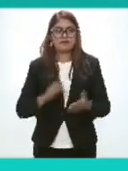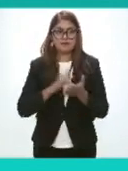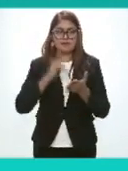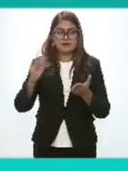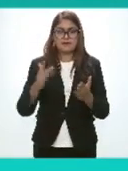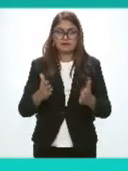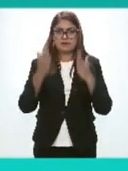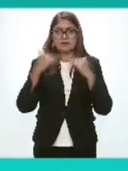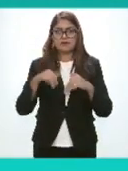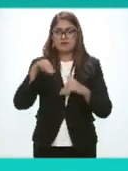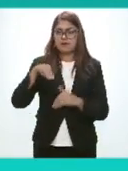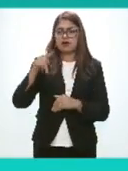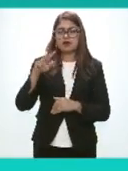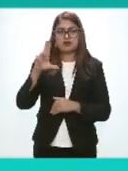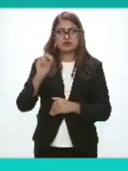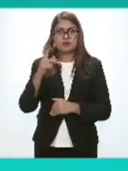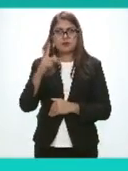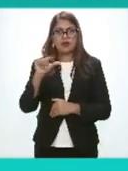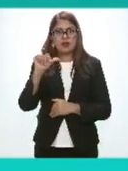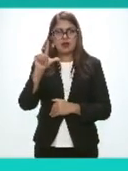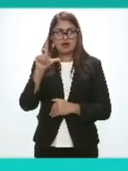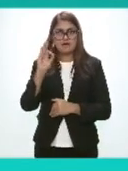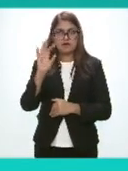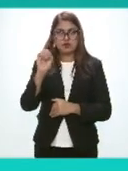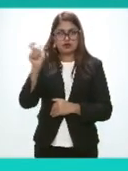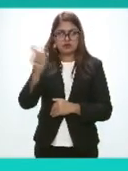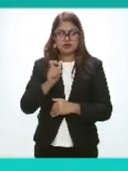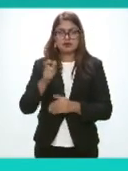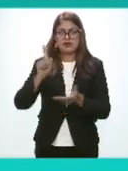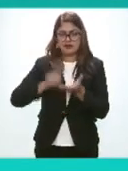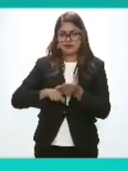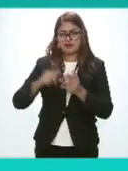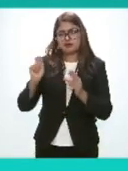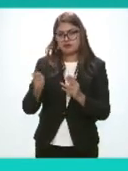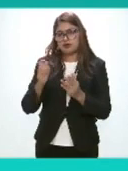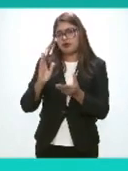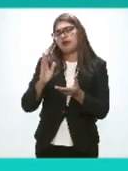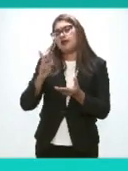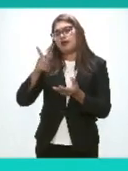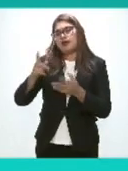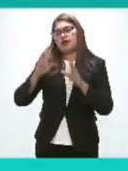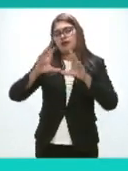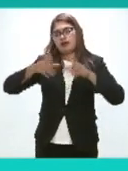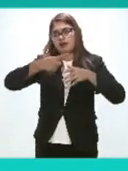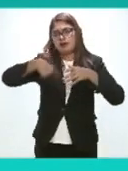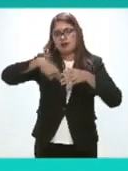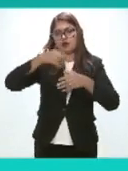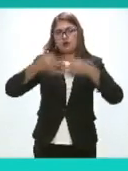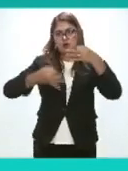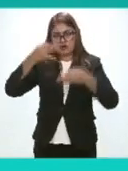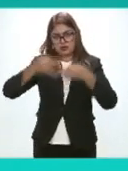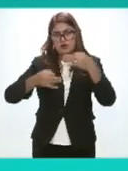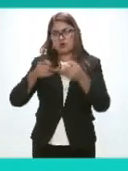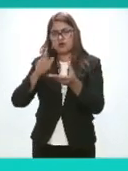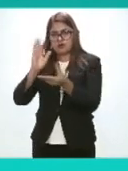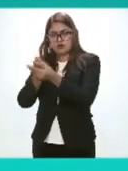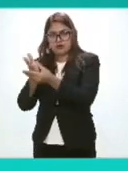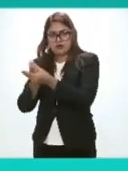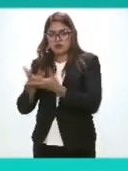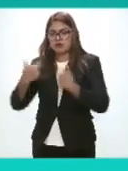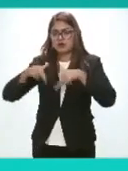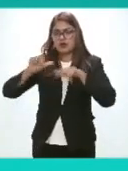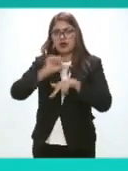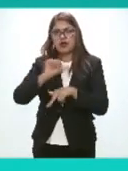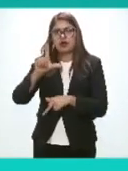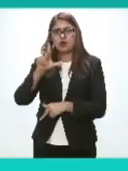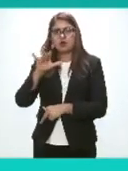El maestro Marco Palafot Director de Asuntos Jurídicos Del Archivo General de la Nación En representación De Carlos Enrique Ruiz Abreo Director